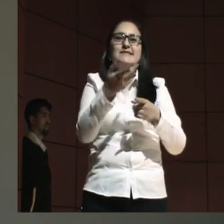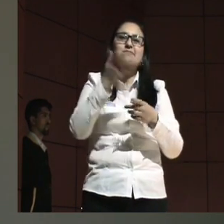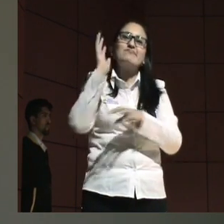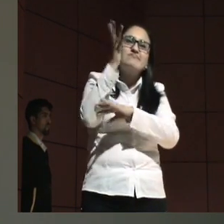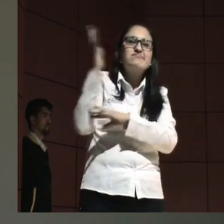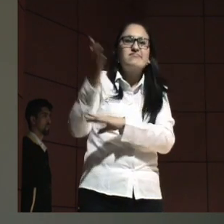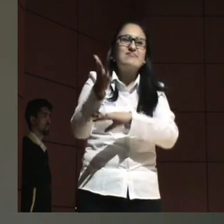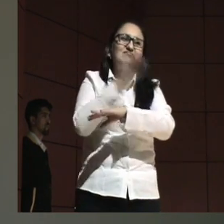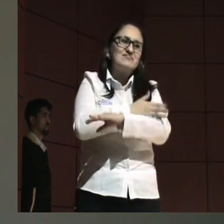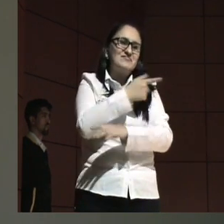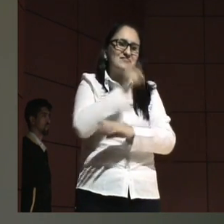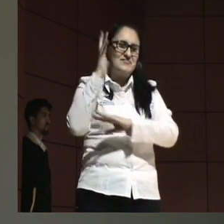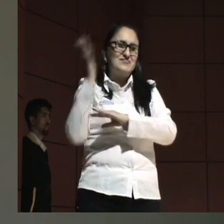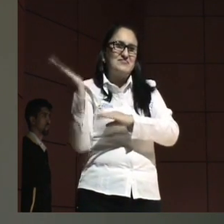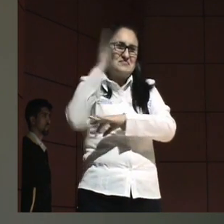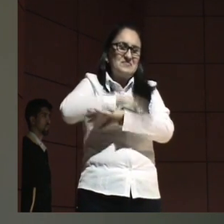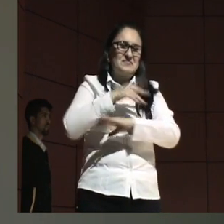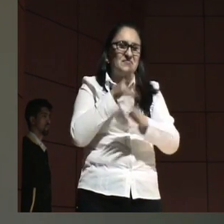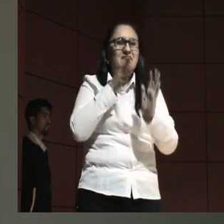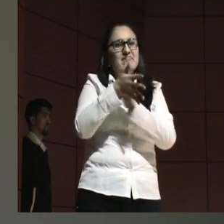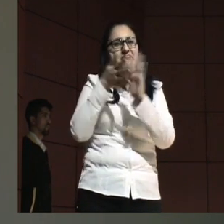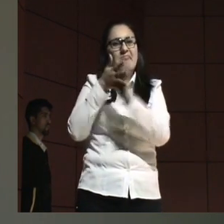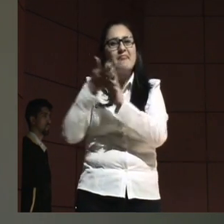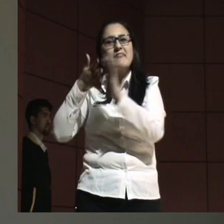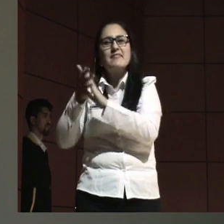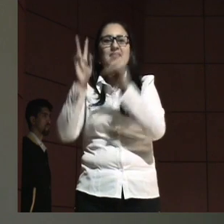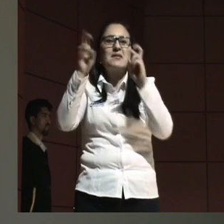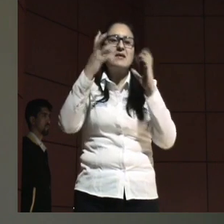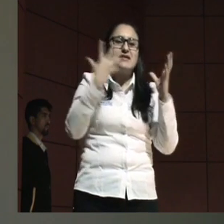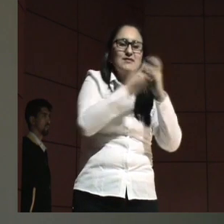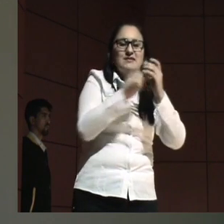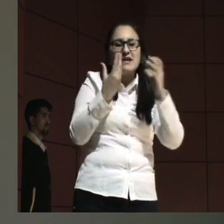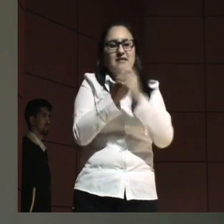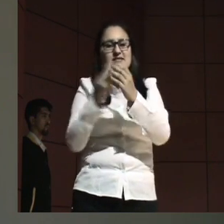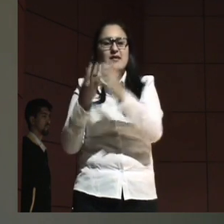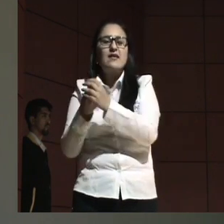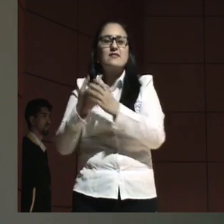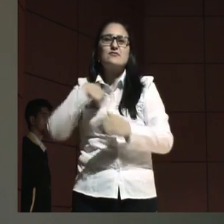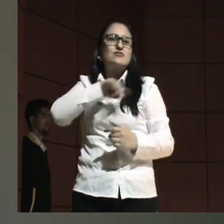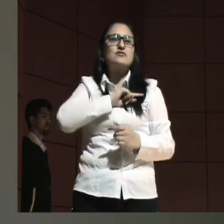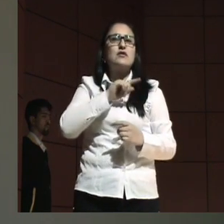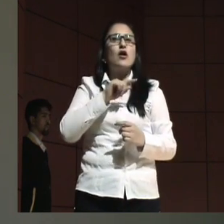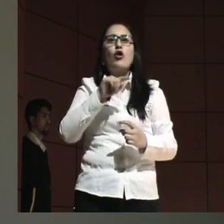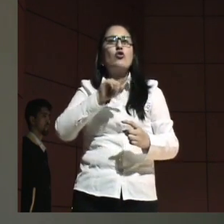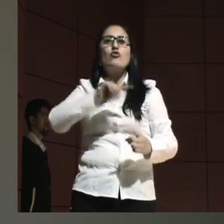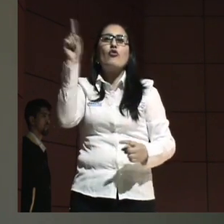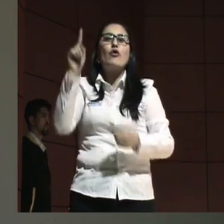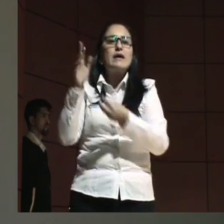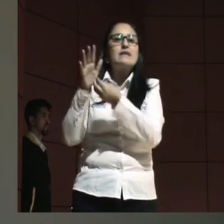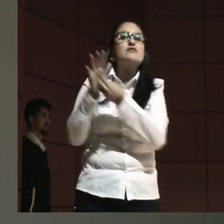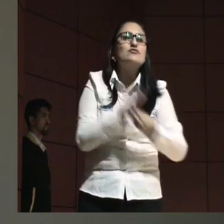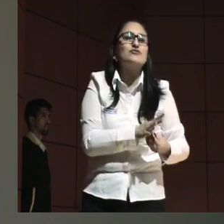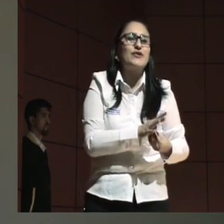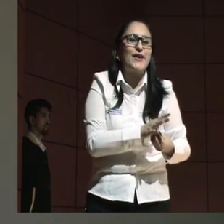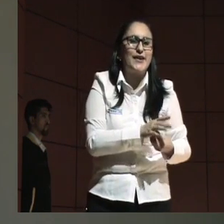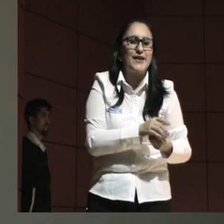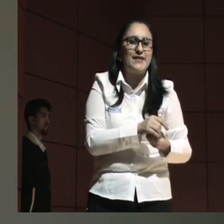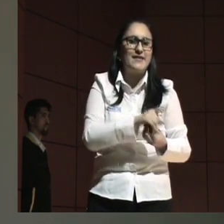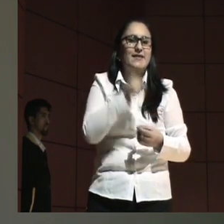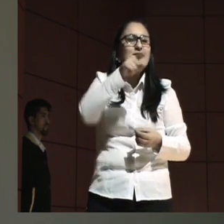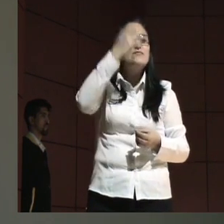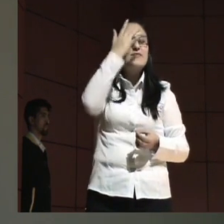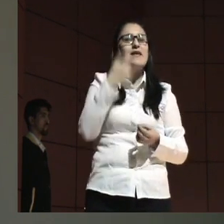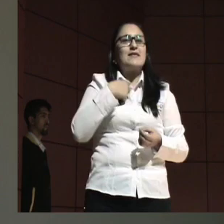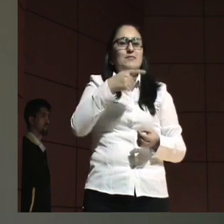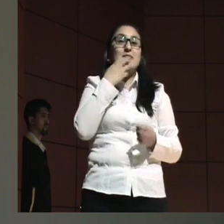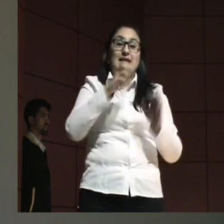ponencias, o por lo menos gran parte de ellas, hablan de inclusión, nosotros hablamos de no exclusión. Porque resulta que